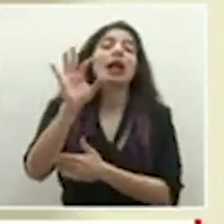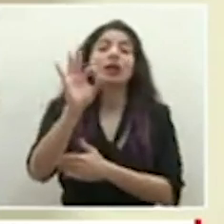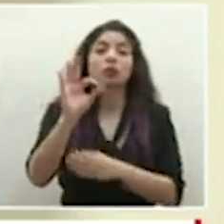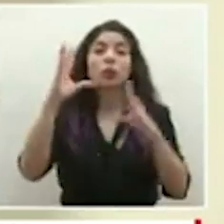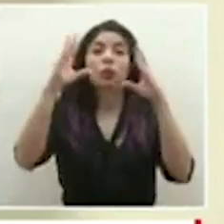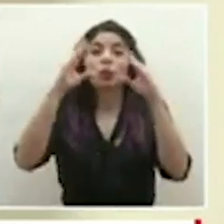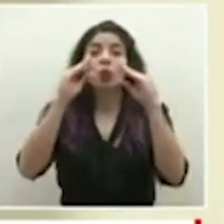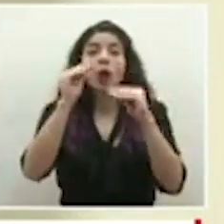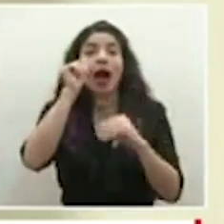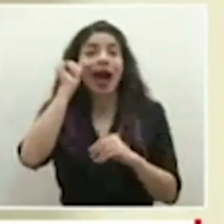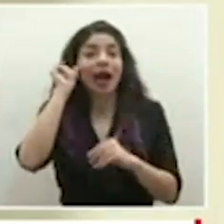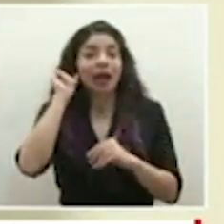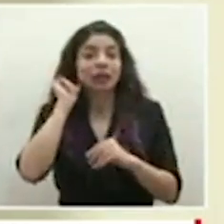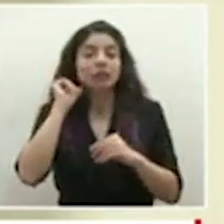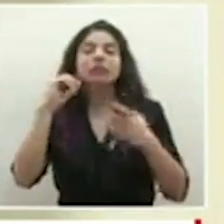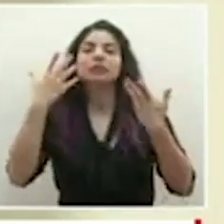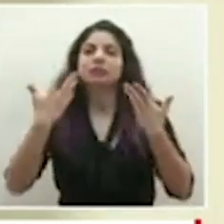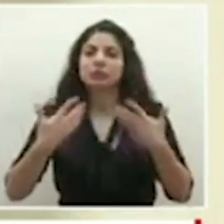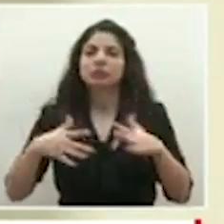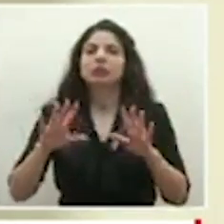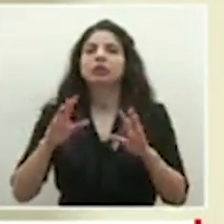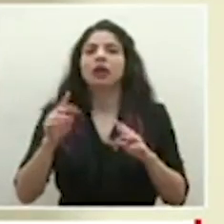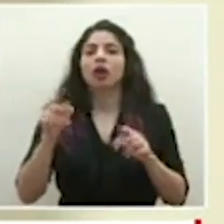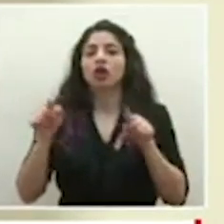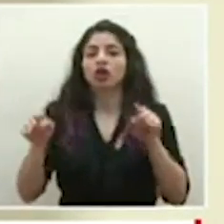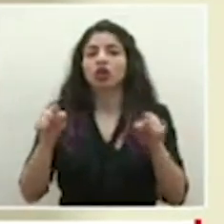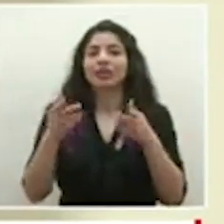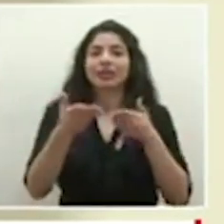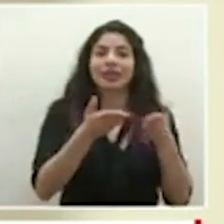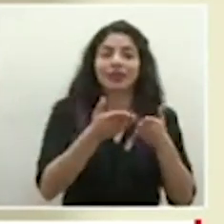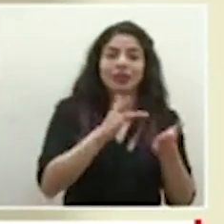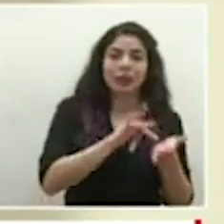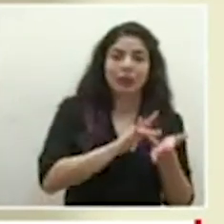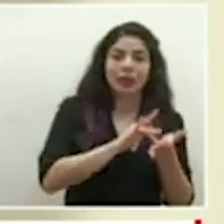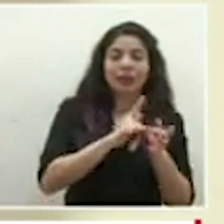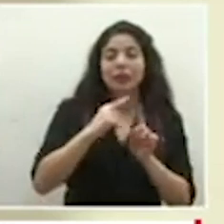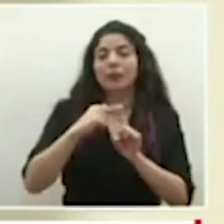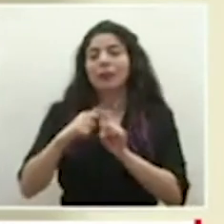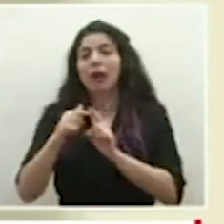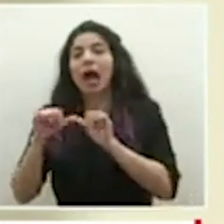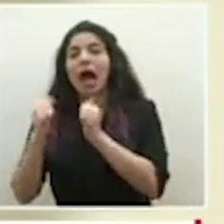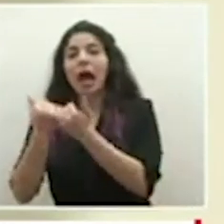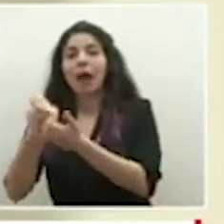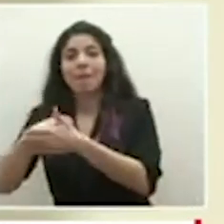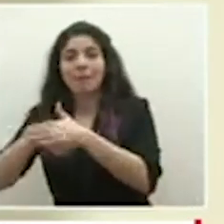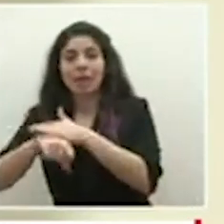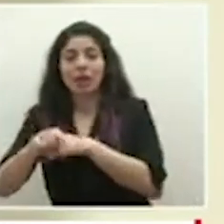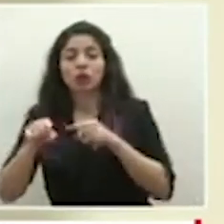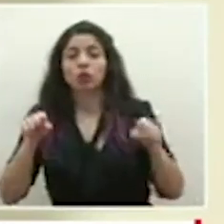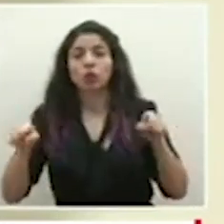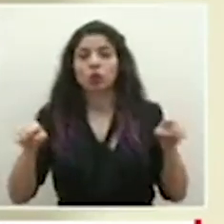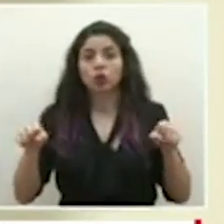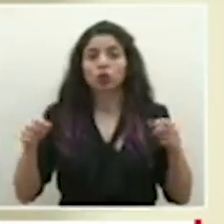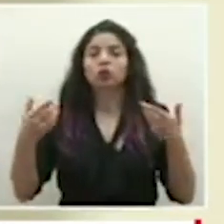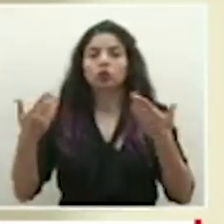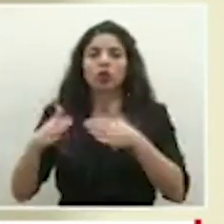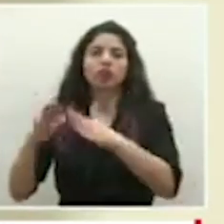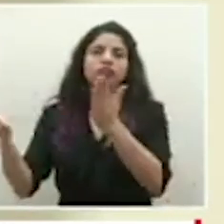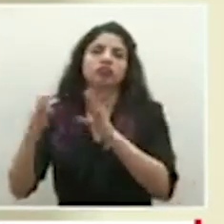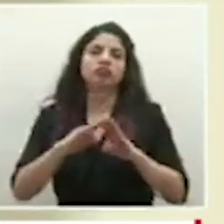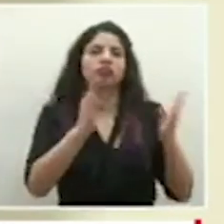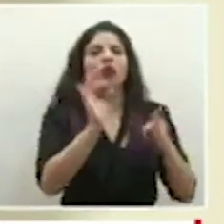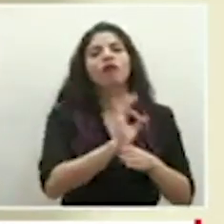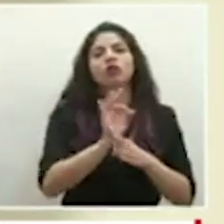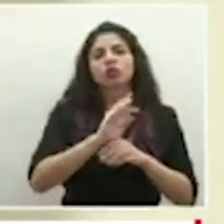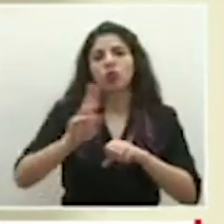ayer ya ambos servicios, tanto medicina como el área de partos, estaban funcionando